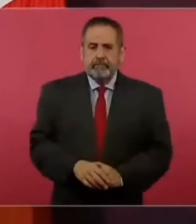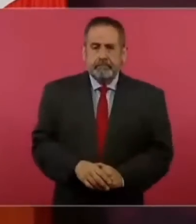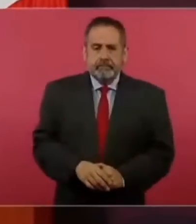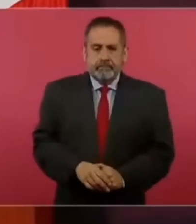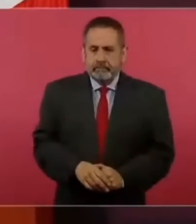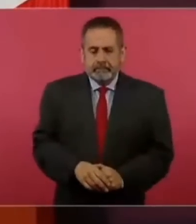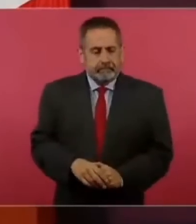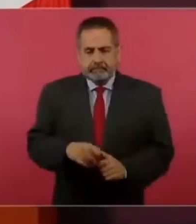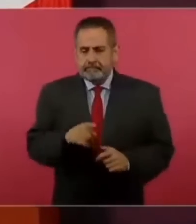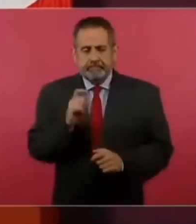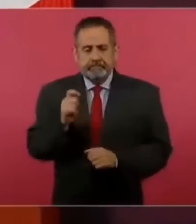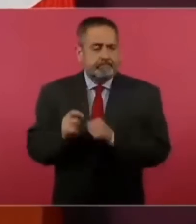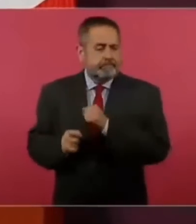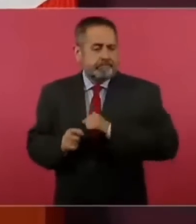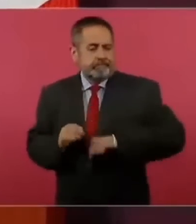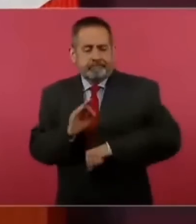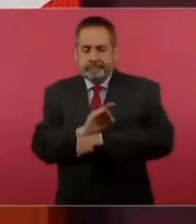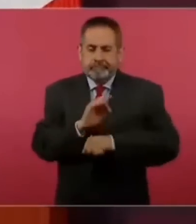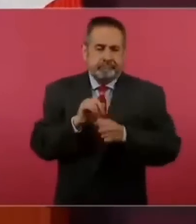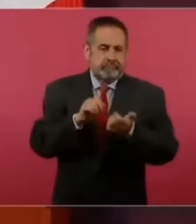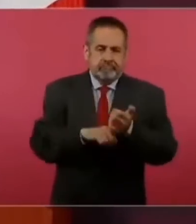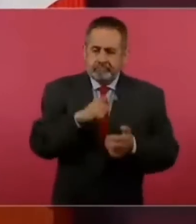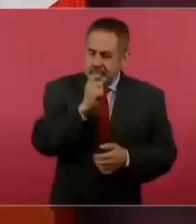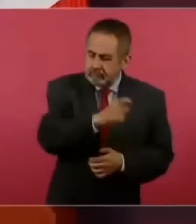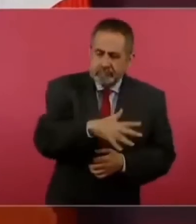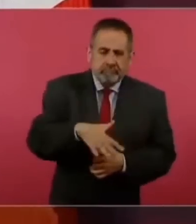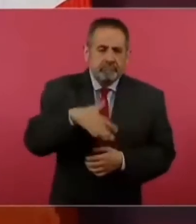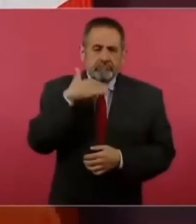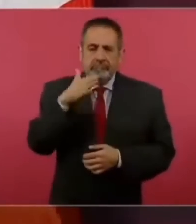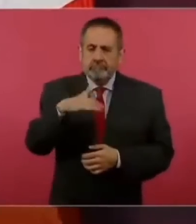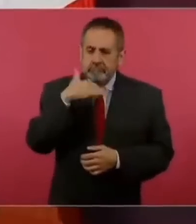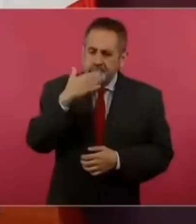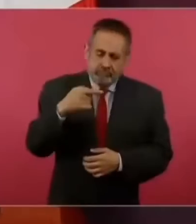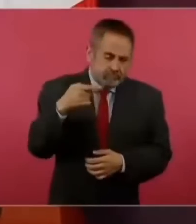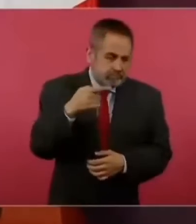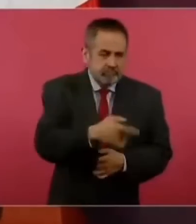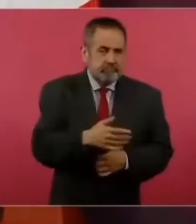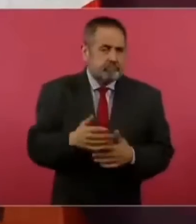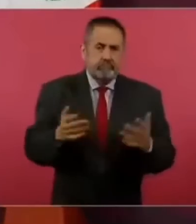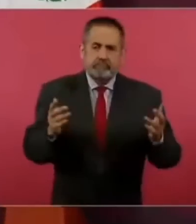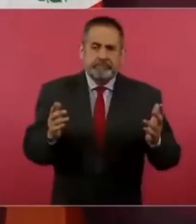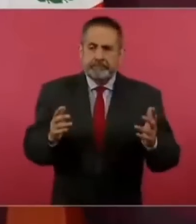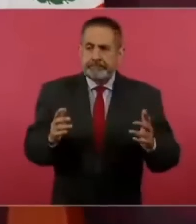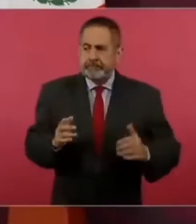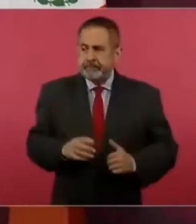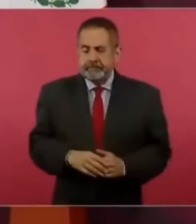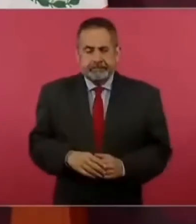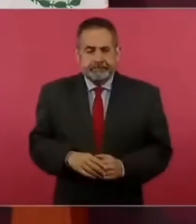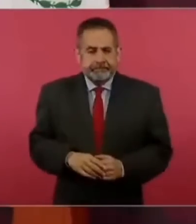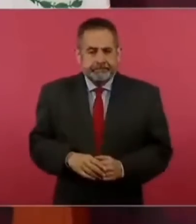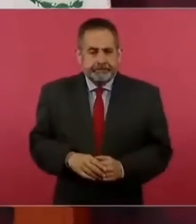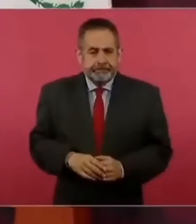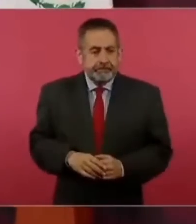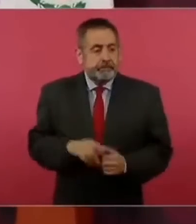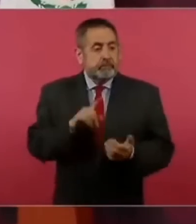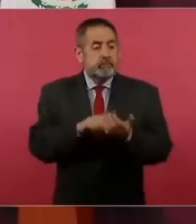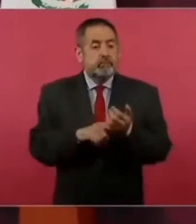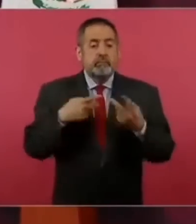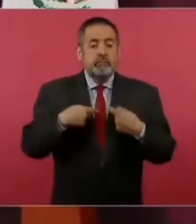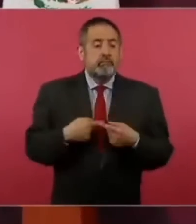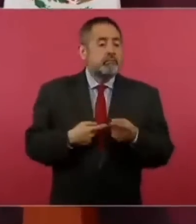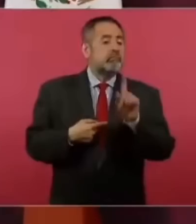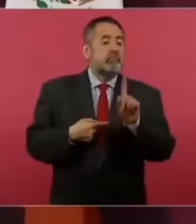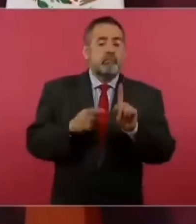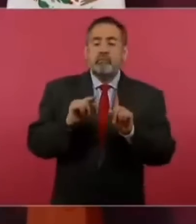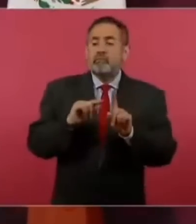es influyentismo y es corrupción y no es nada más del servidor público